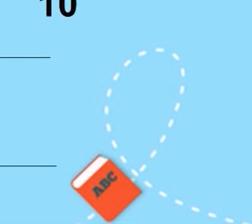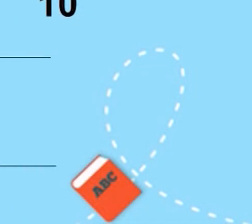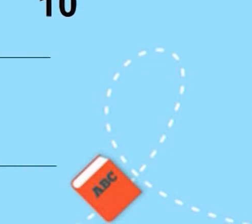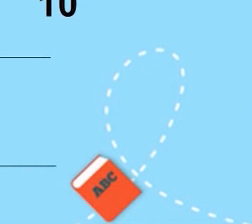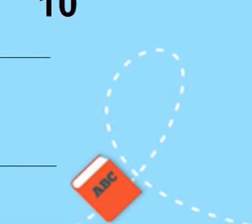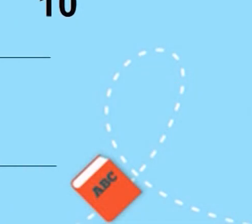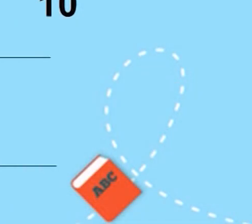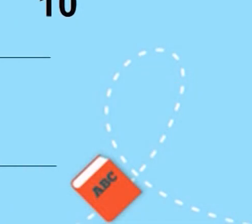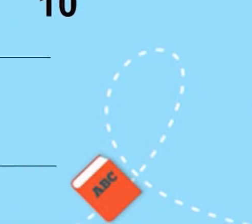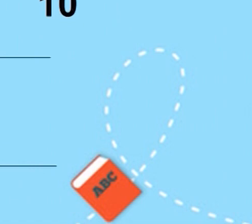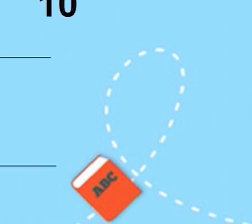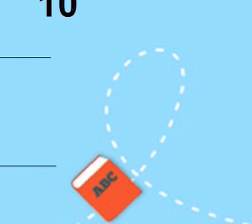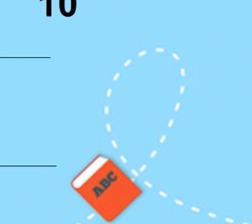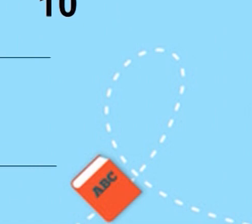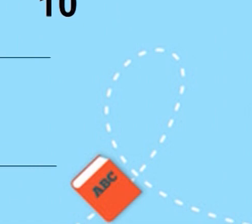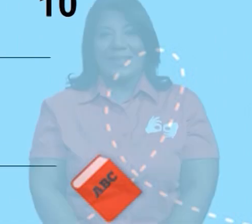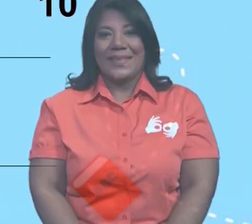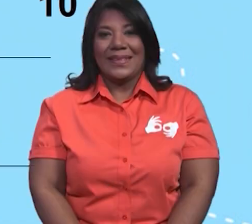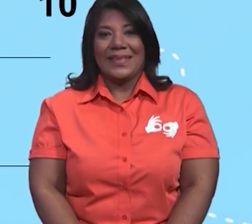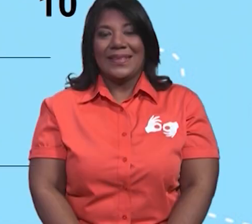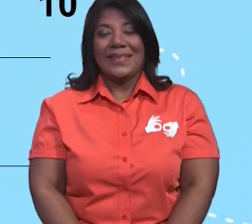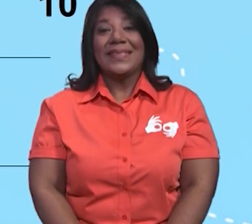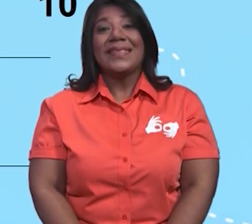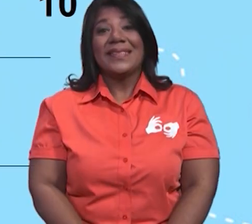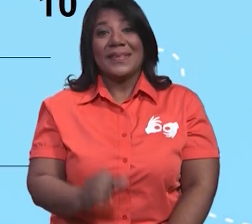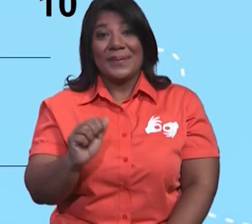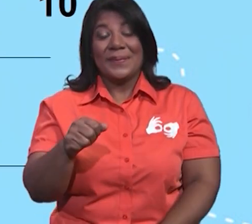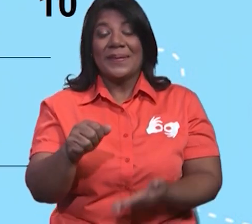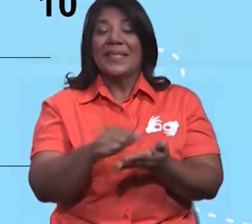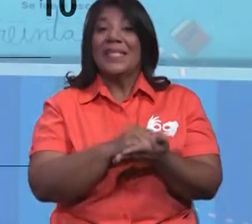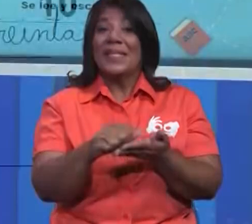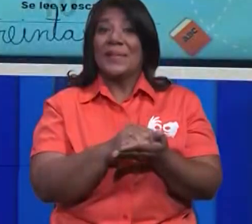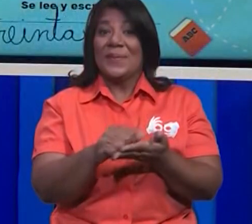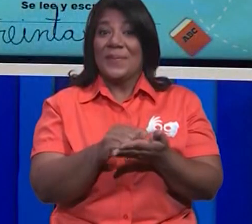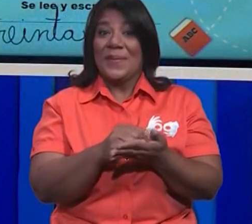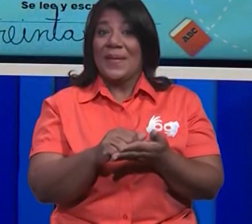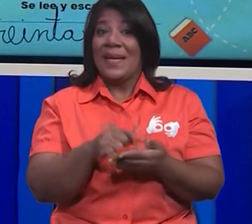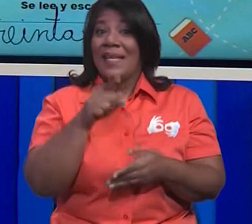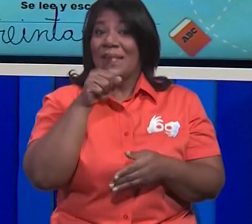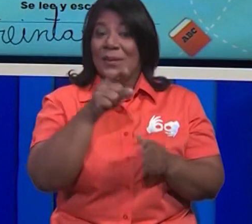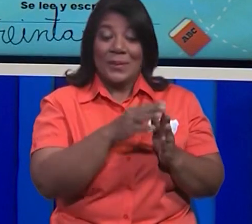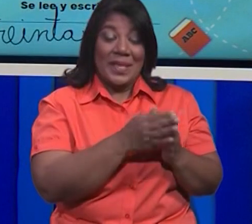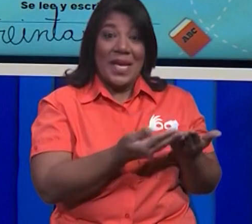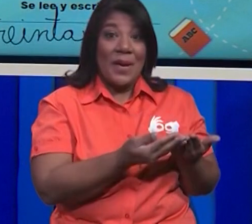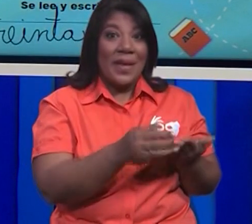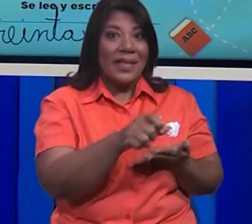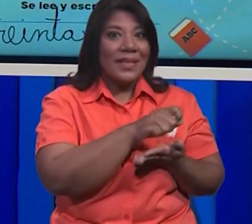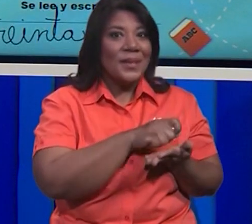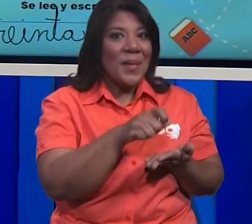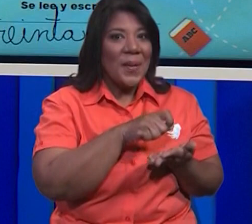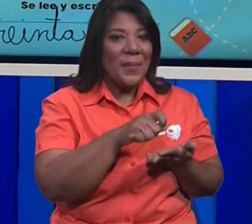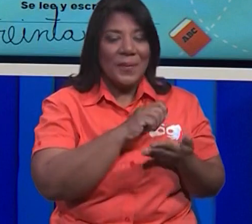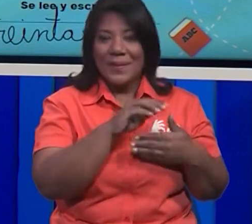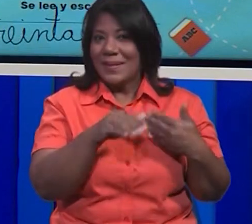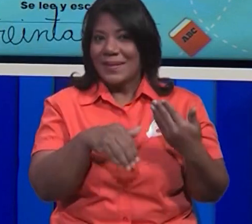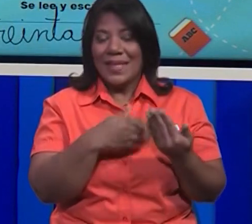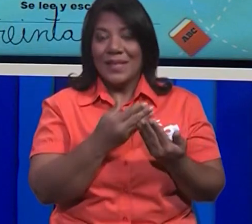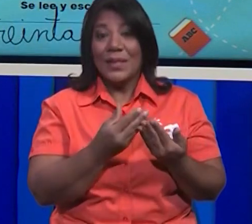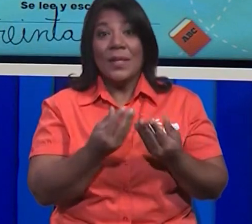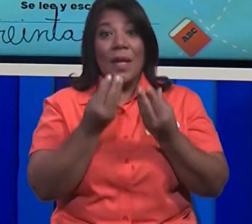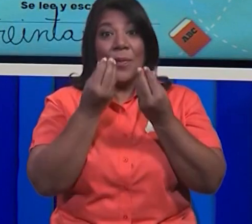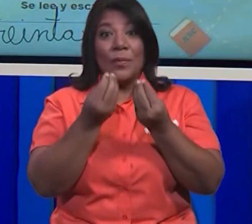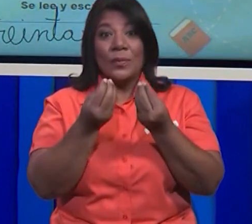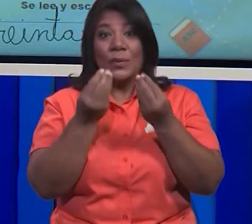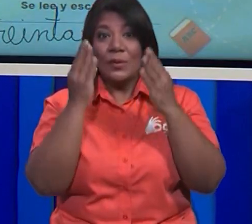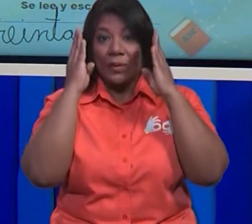Continuamos, chicos. Vamos a borrar el tablero y vamos a seguir trabajando. Así que, presta mucha atención